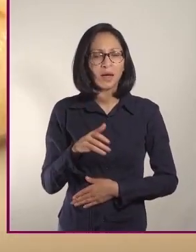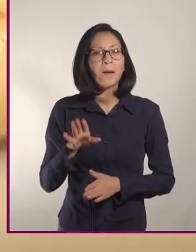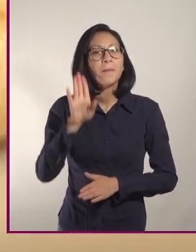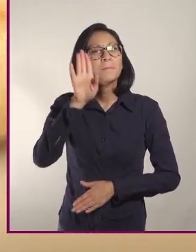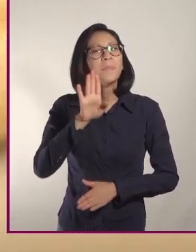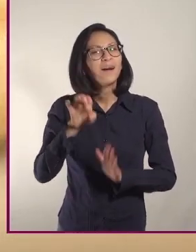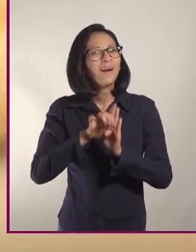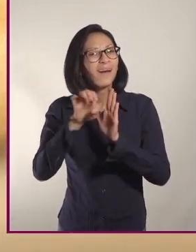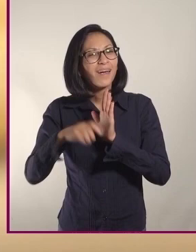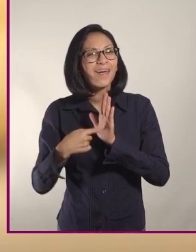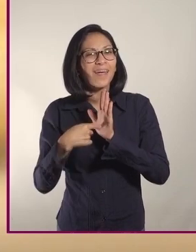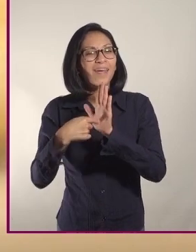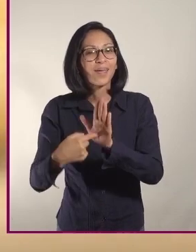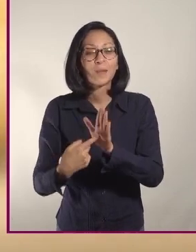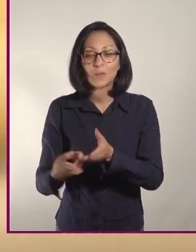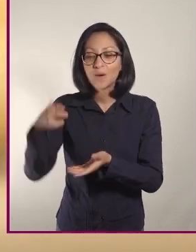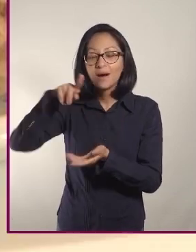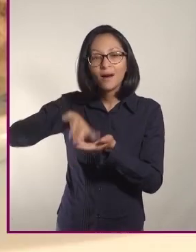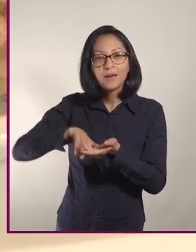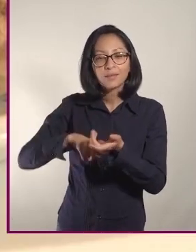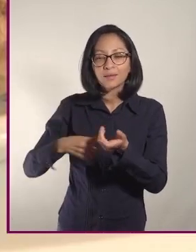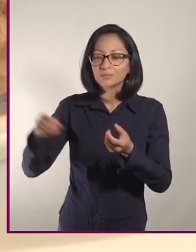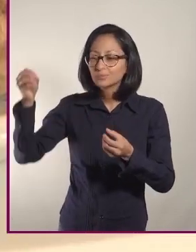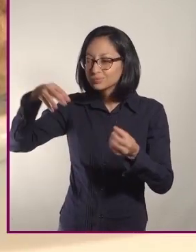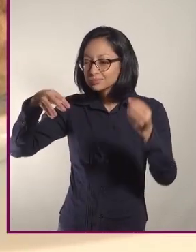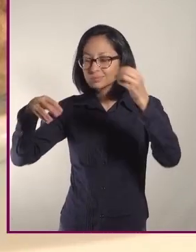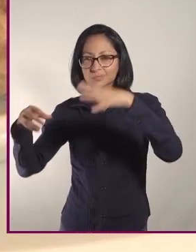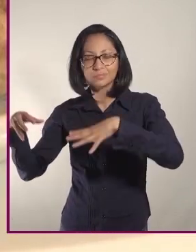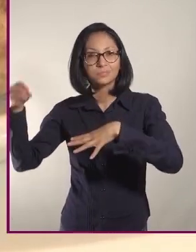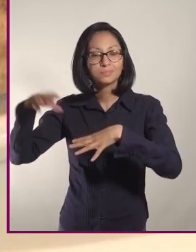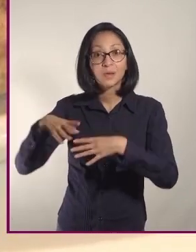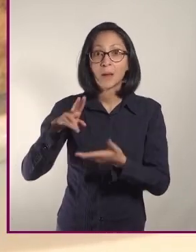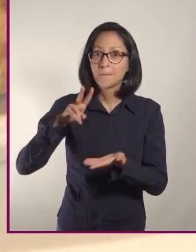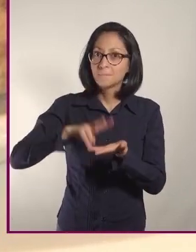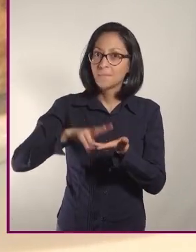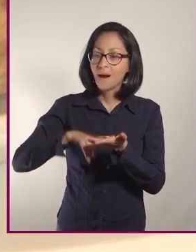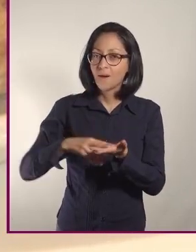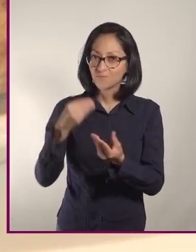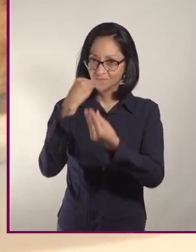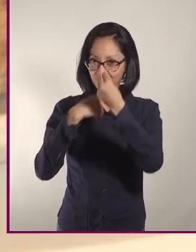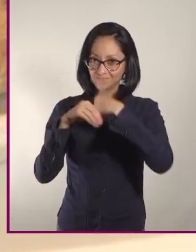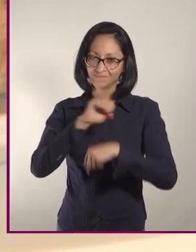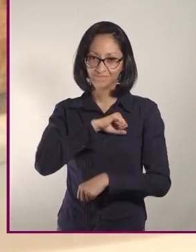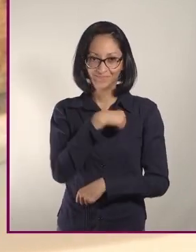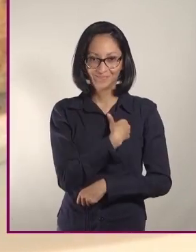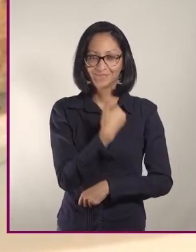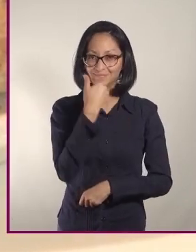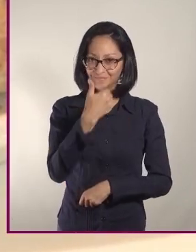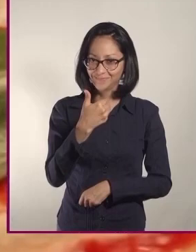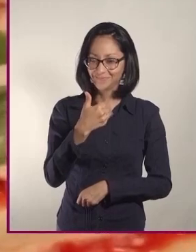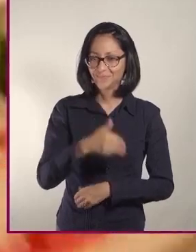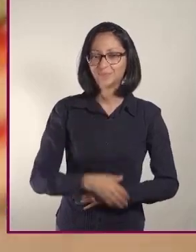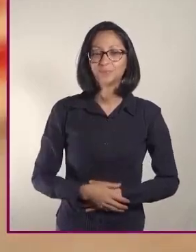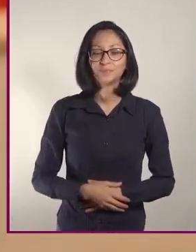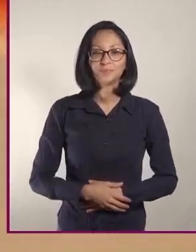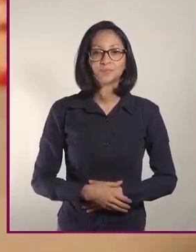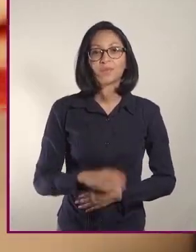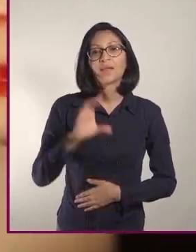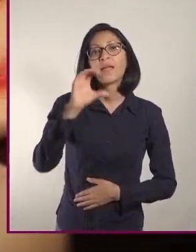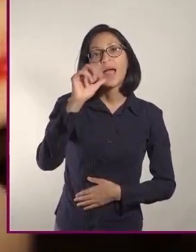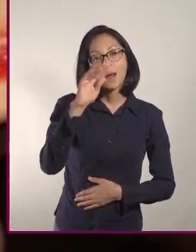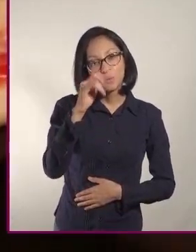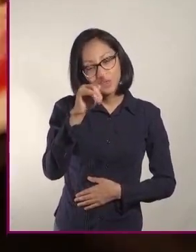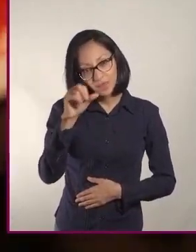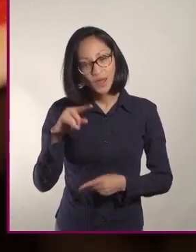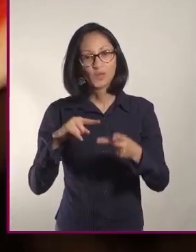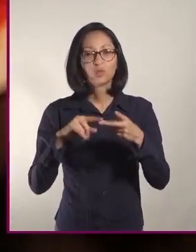ejemplo de platillo que concentra los ingredientes más icónicos y nutritivos de la dieta mediterránea. Carbohidratos,